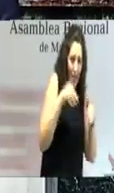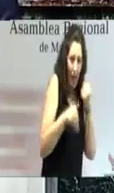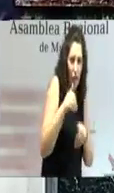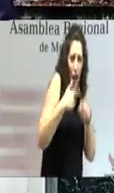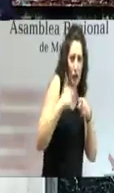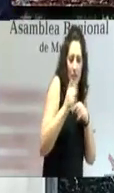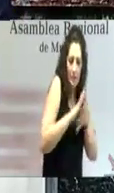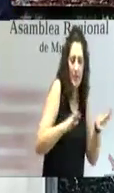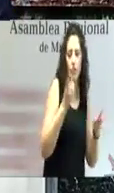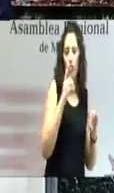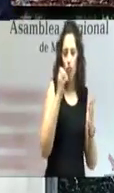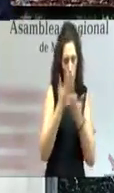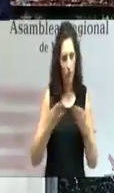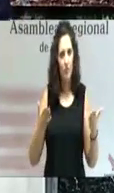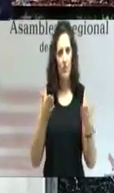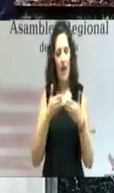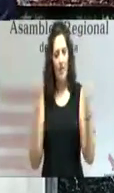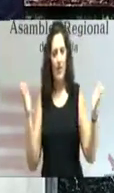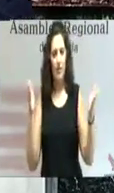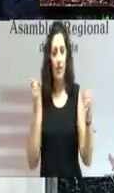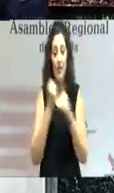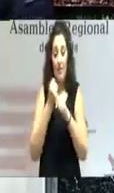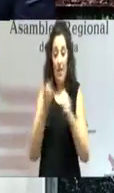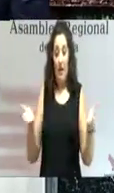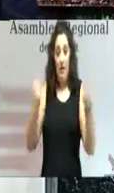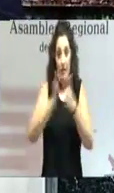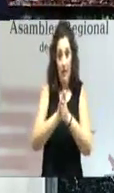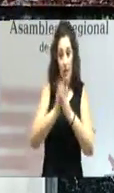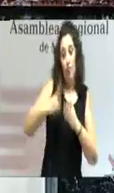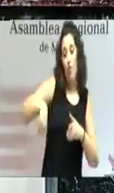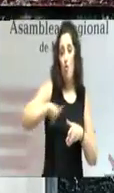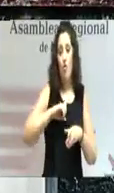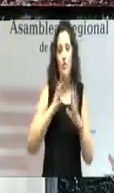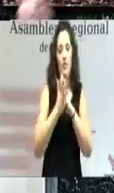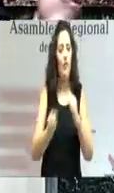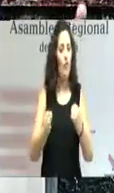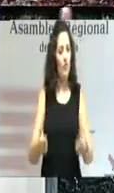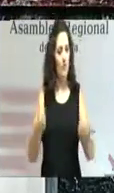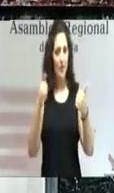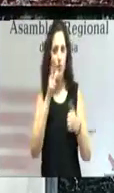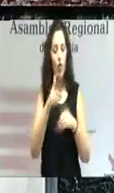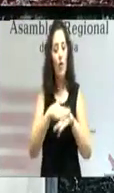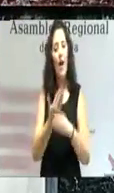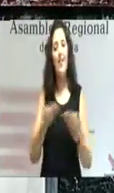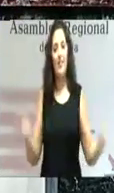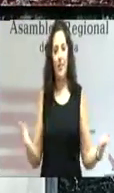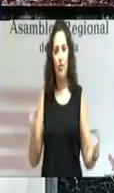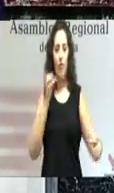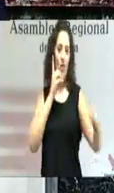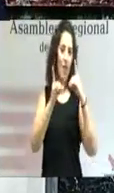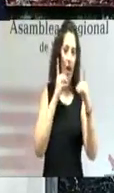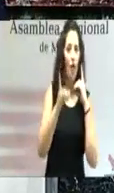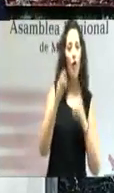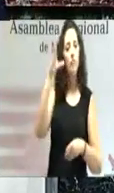Trabajar juntos nos hace más fuertes. Por eso es necesario profundizar en el Gobierno abierto, desde el diálogo, escuchando,